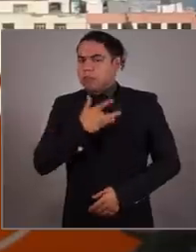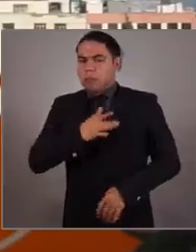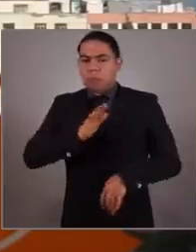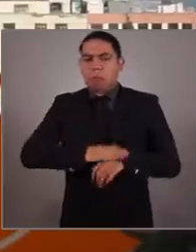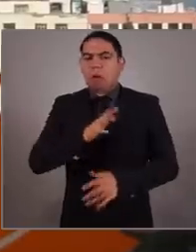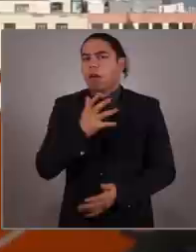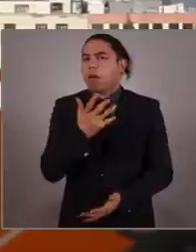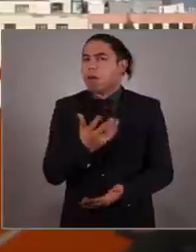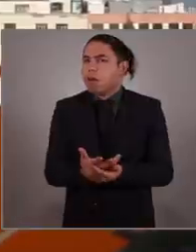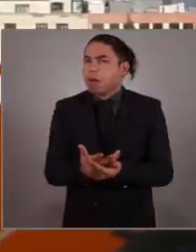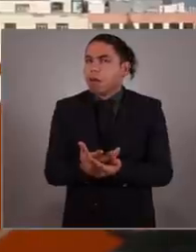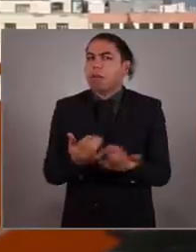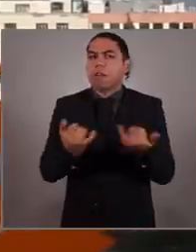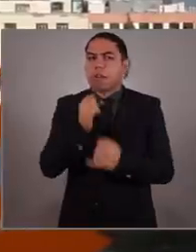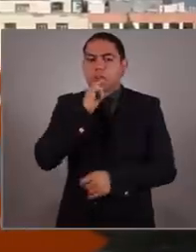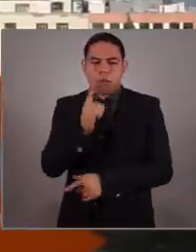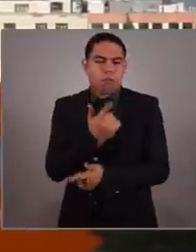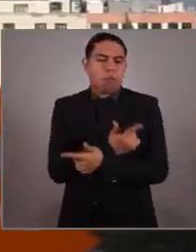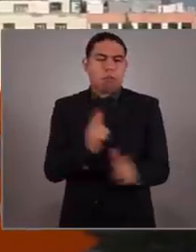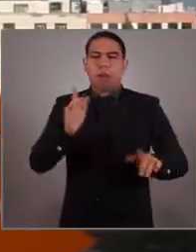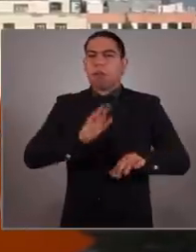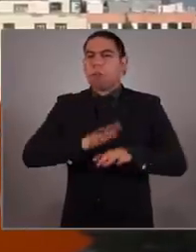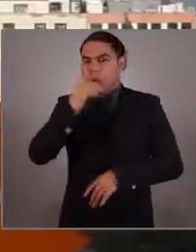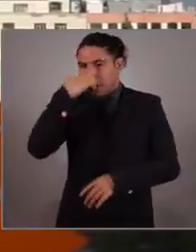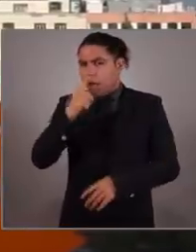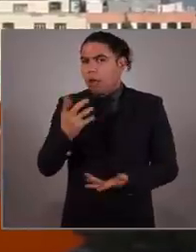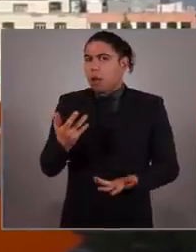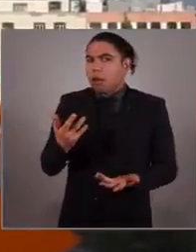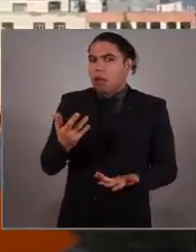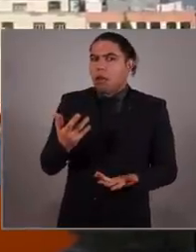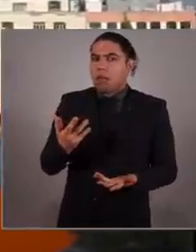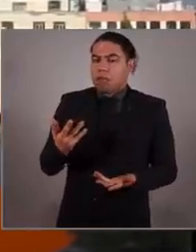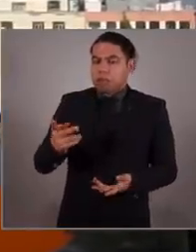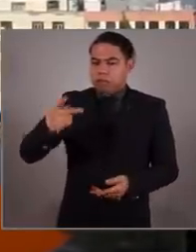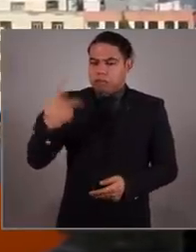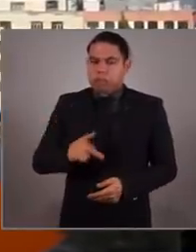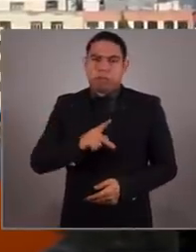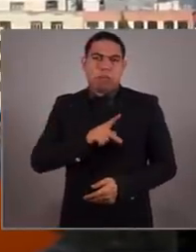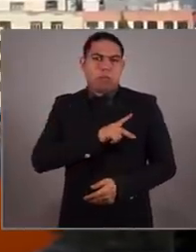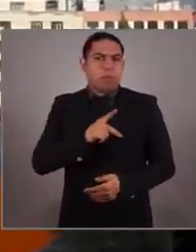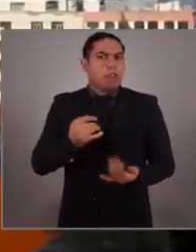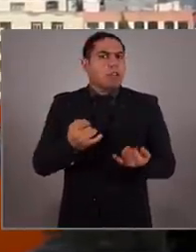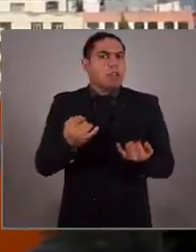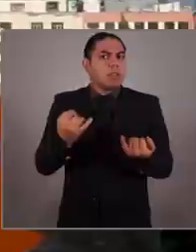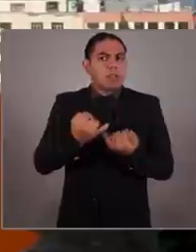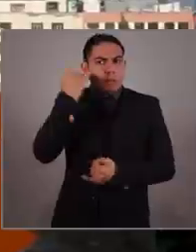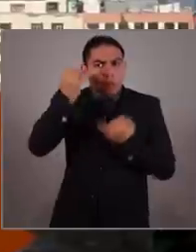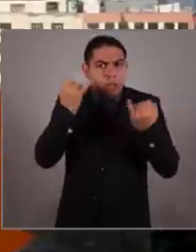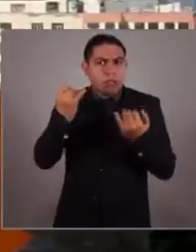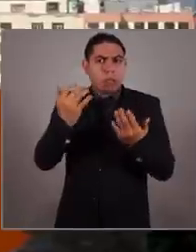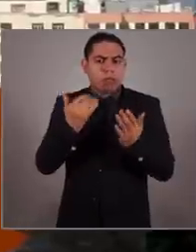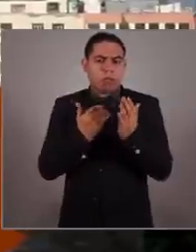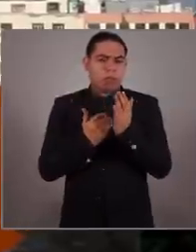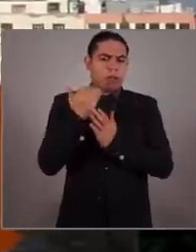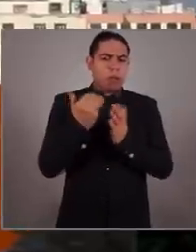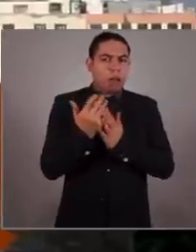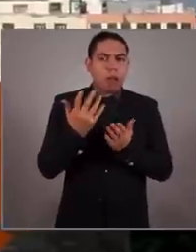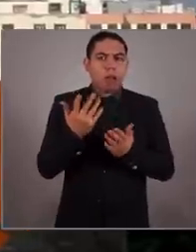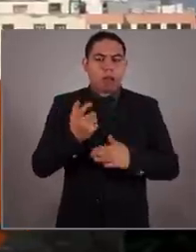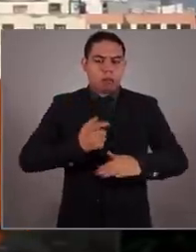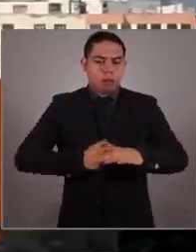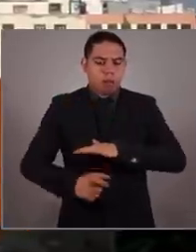sienten más cómodos y más libres para ejercer el autoritarismo, los